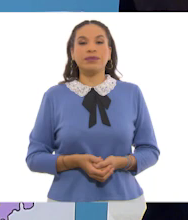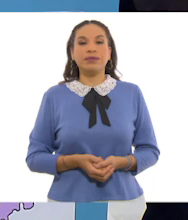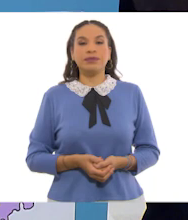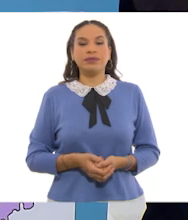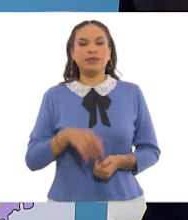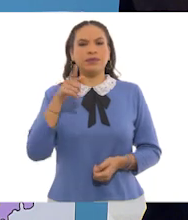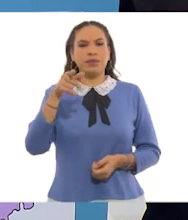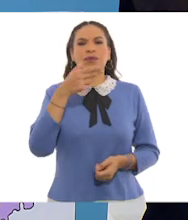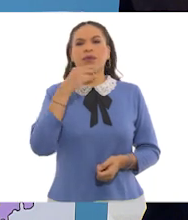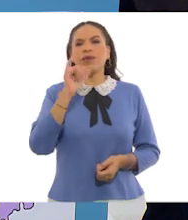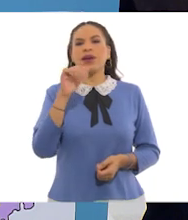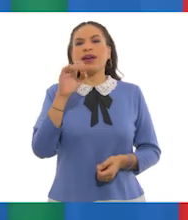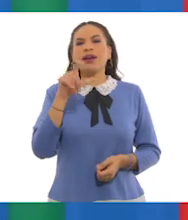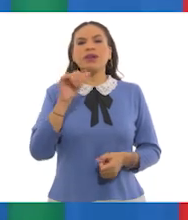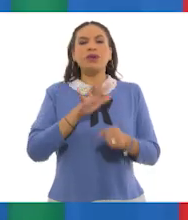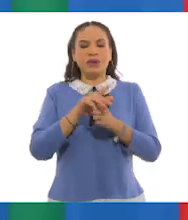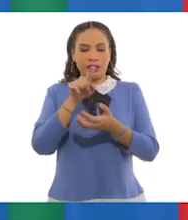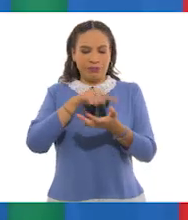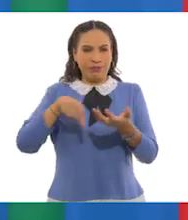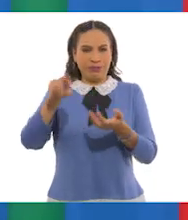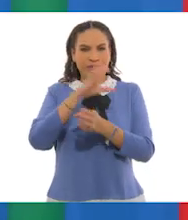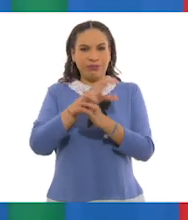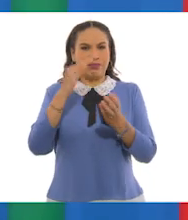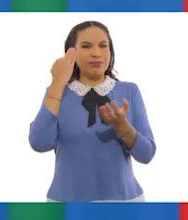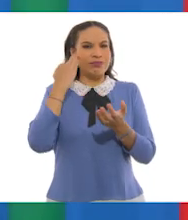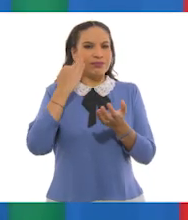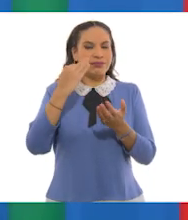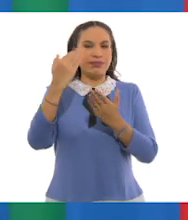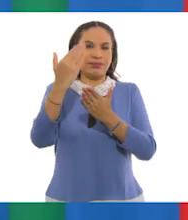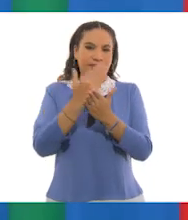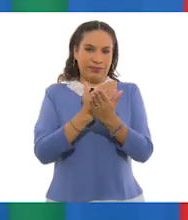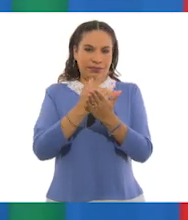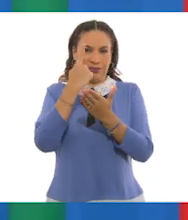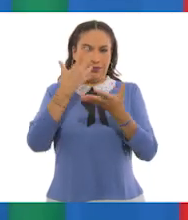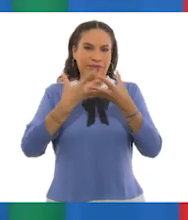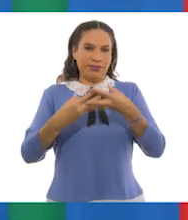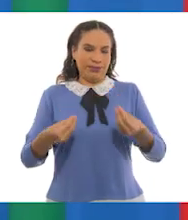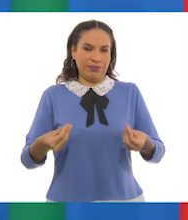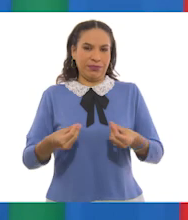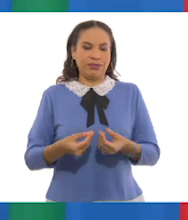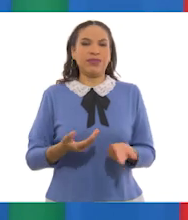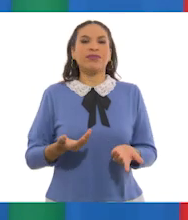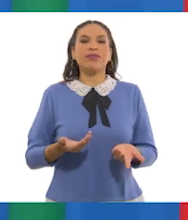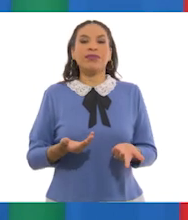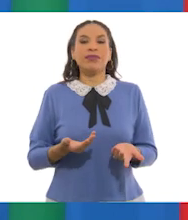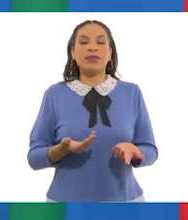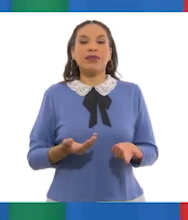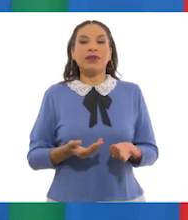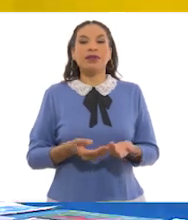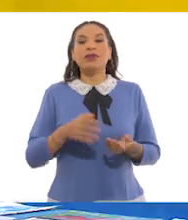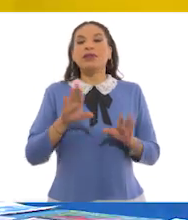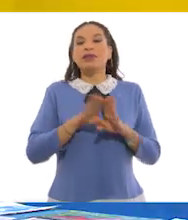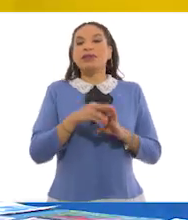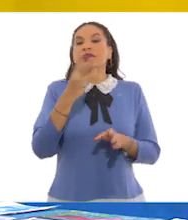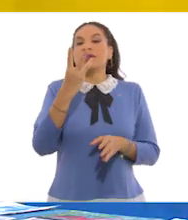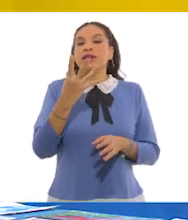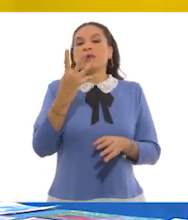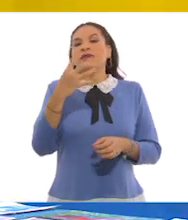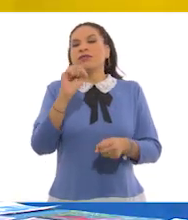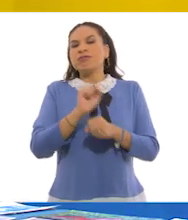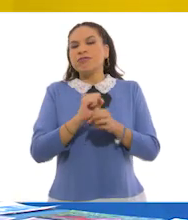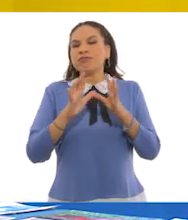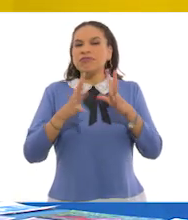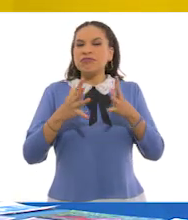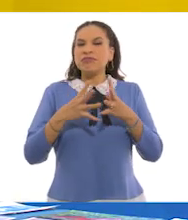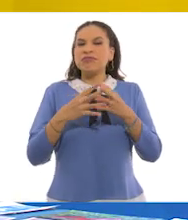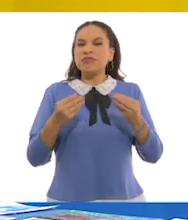A ver, Juan Carlos, ¿cuál de estos objetos crees que tarda menos tiempo en degradarse? Es decir, entre tres y cuatro semanas.